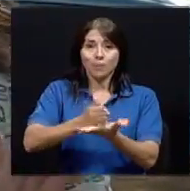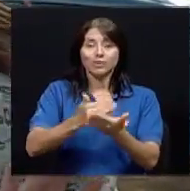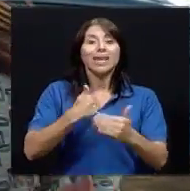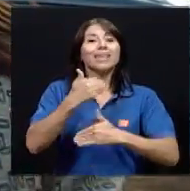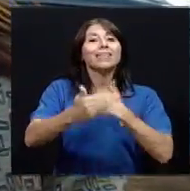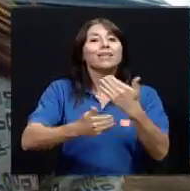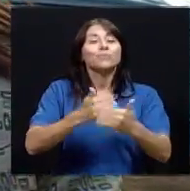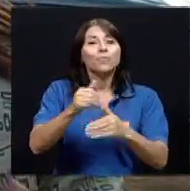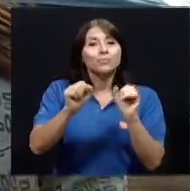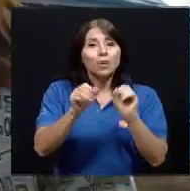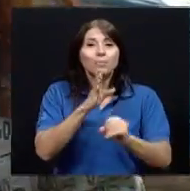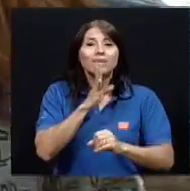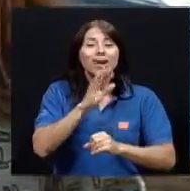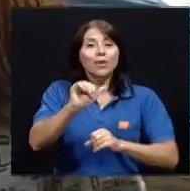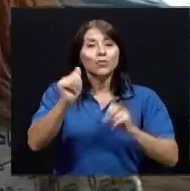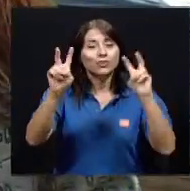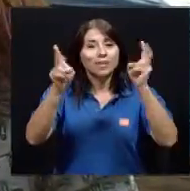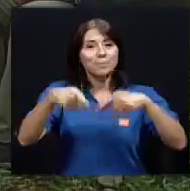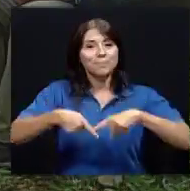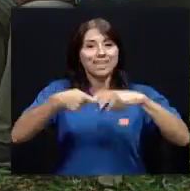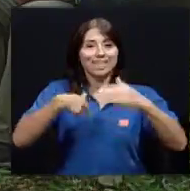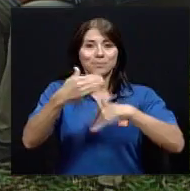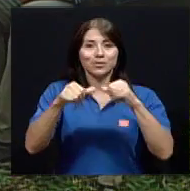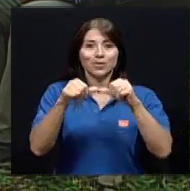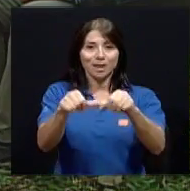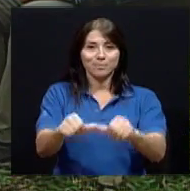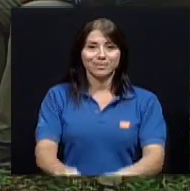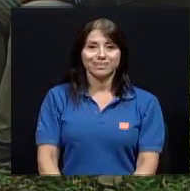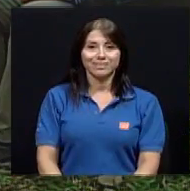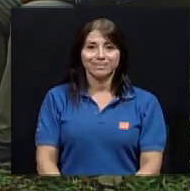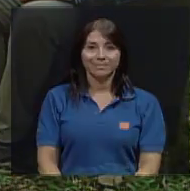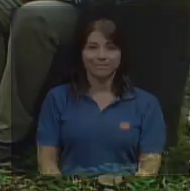otros aspectos que se nos quedan, Pablo, por aquí pendientes. Ya regresamos.